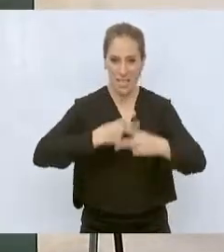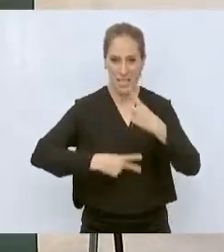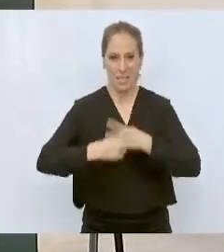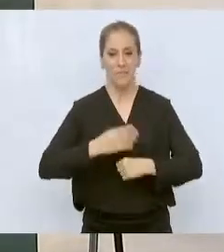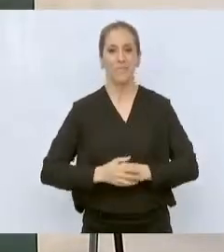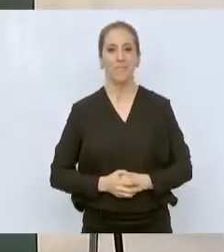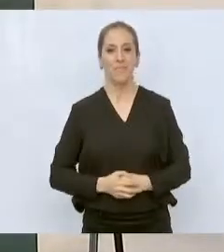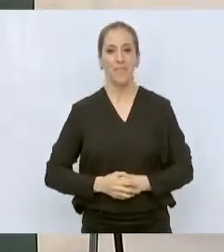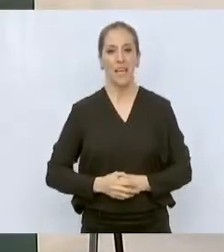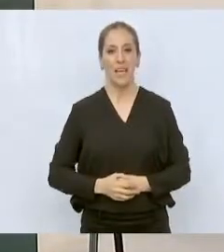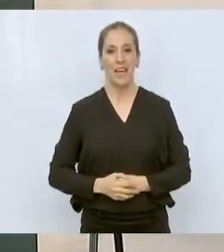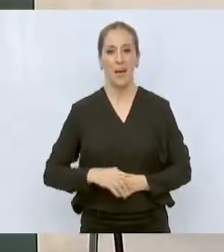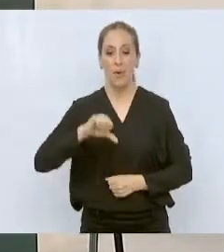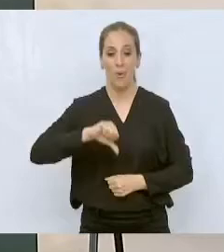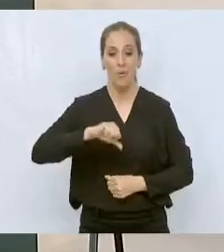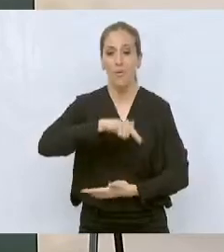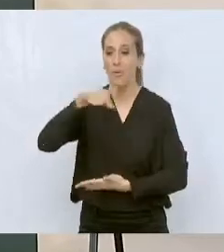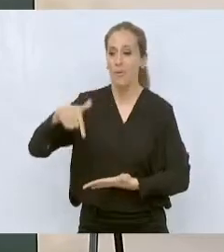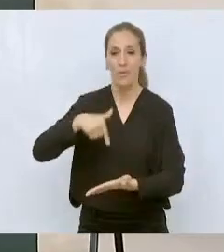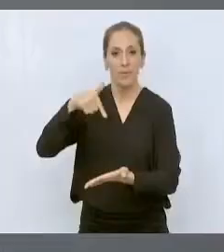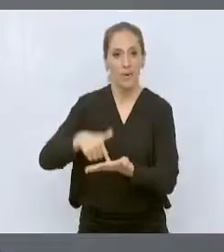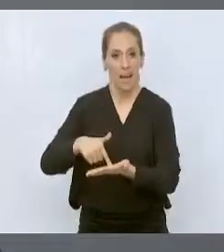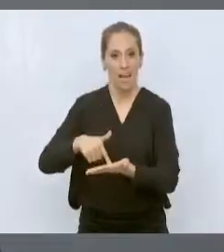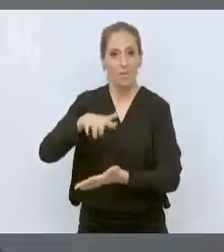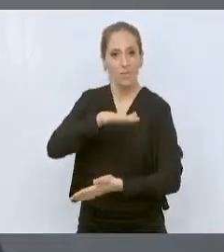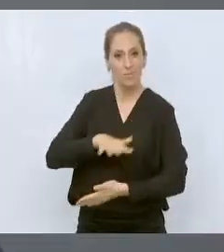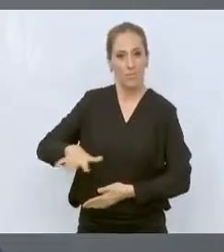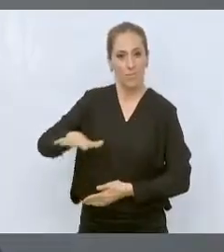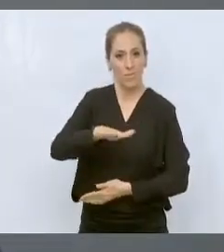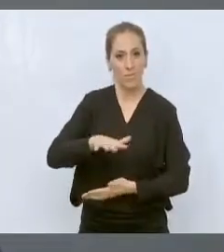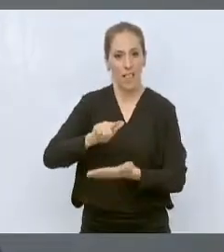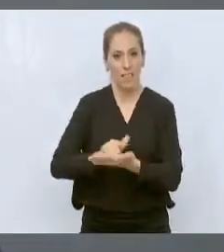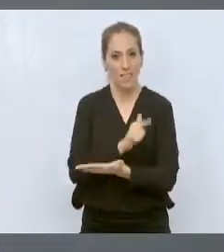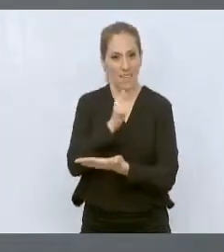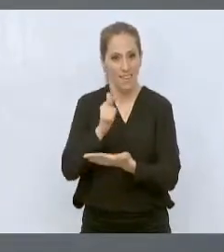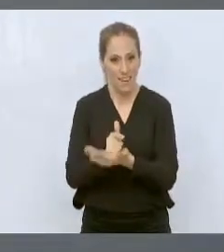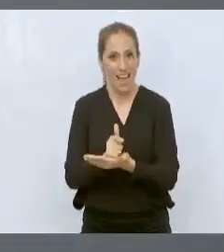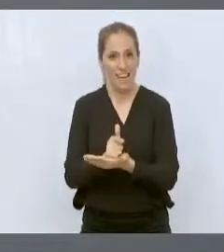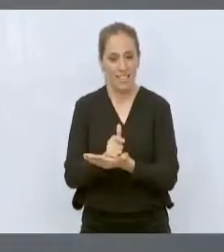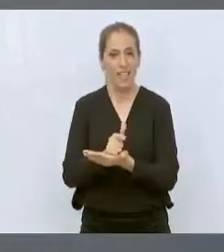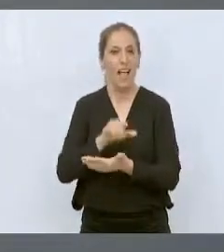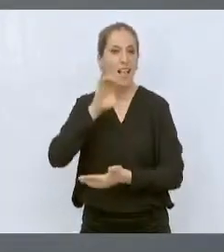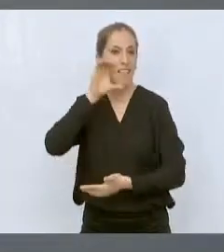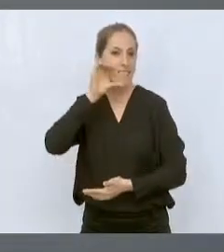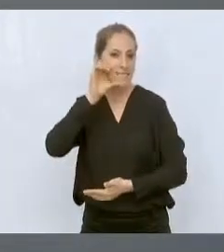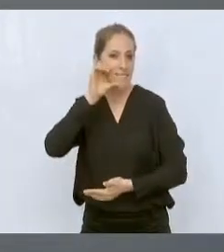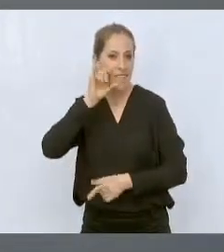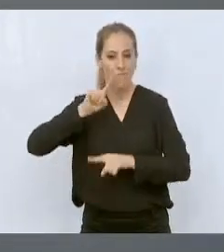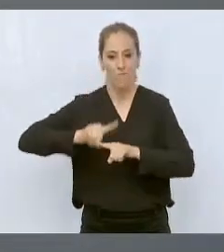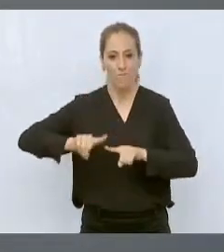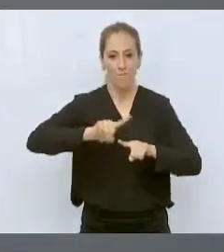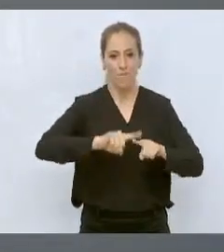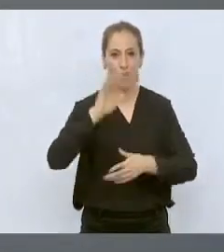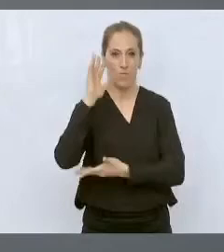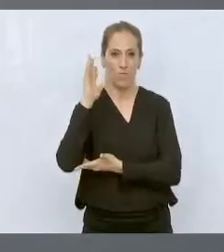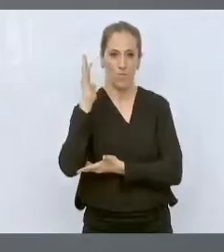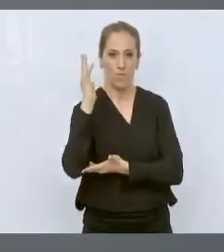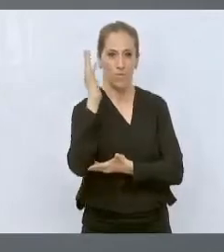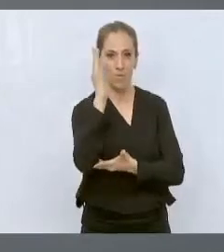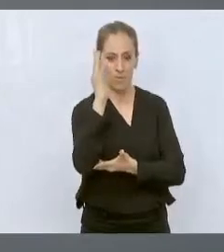importante, la región cítricola, que tiene una actividad enormemente activa. Tenemos una producción